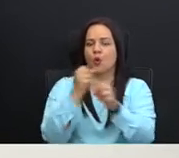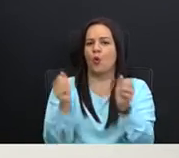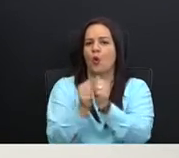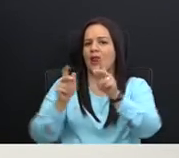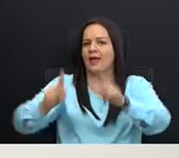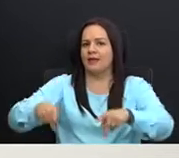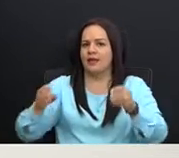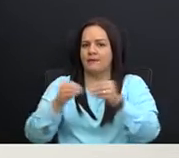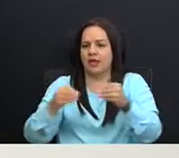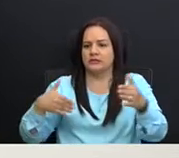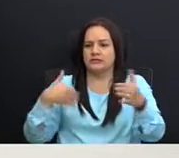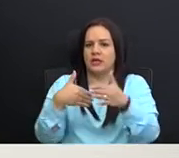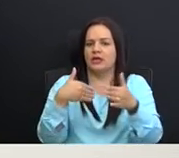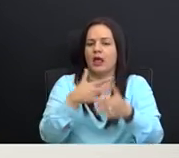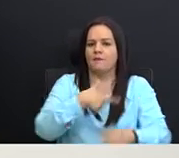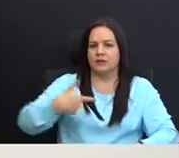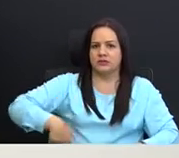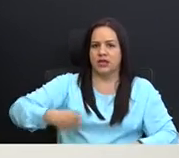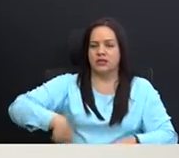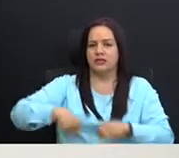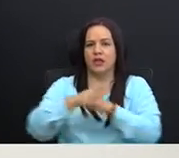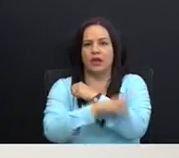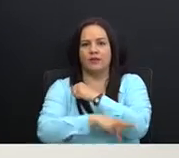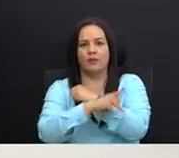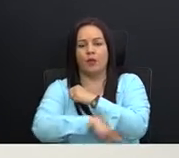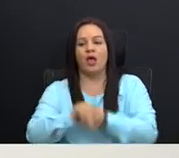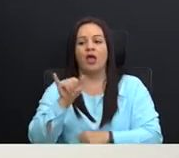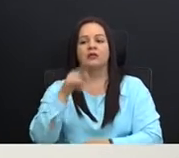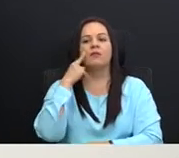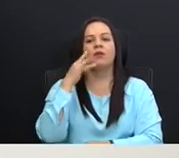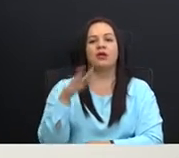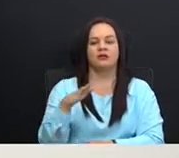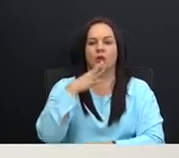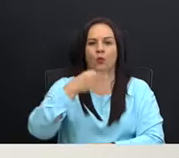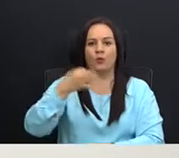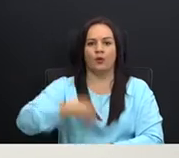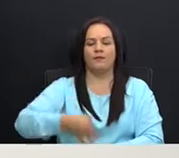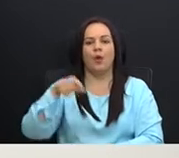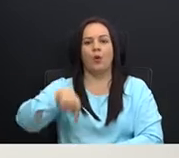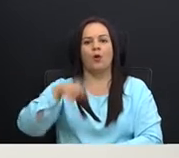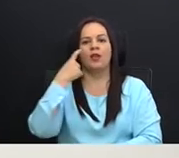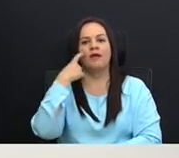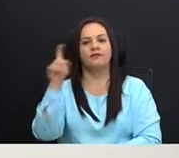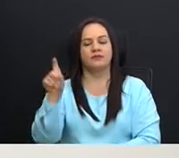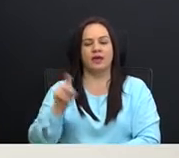más cercana del Presidente de la República. Así parece que lo confirma hoy la Fiscala.